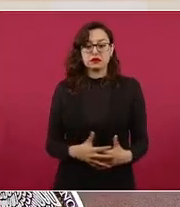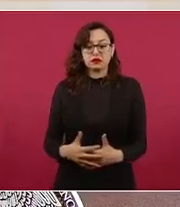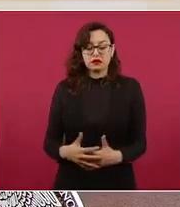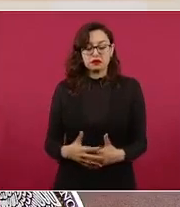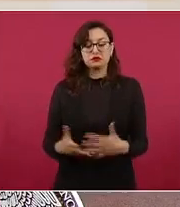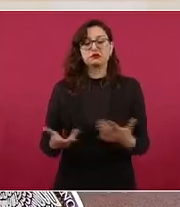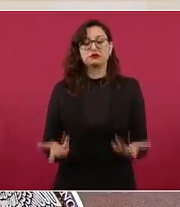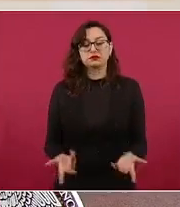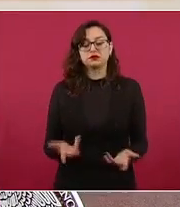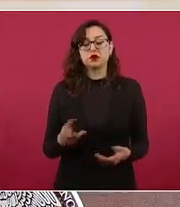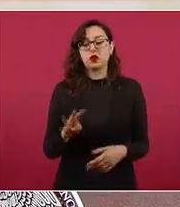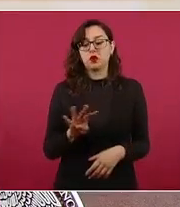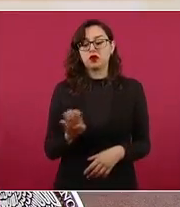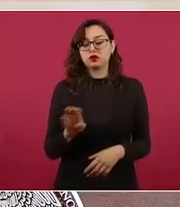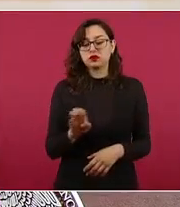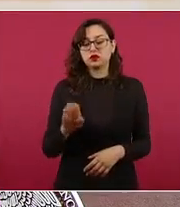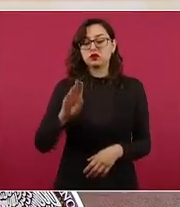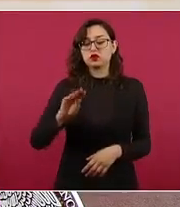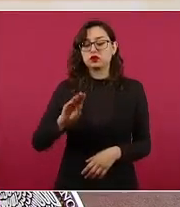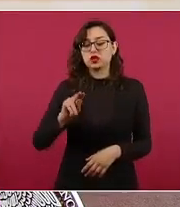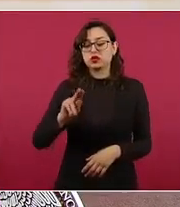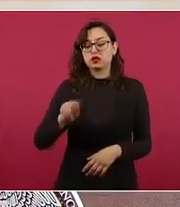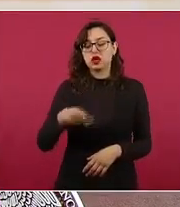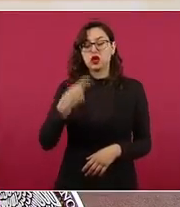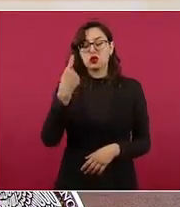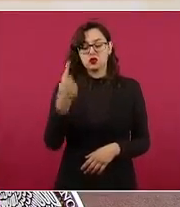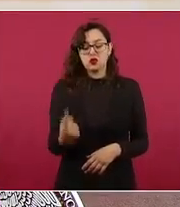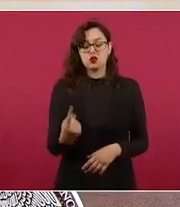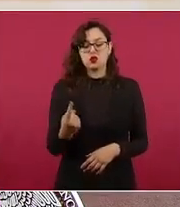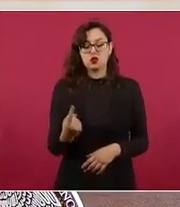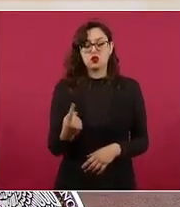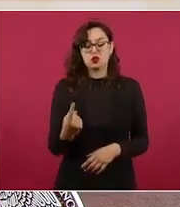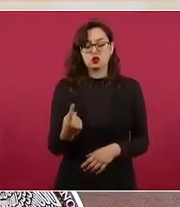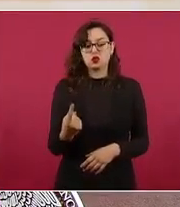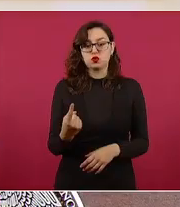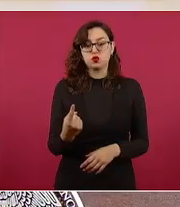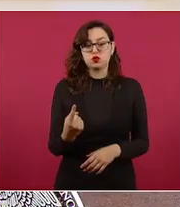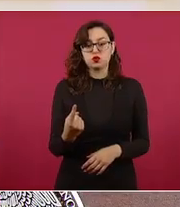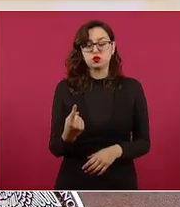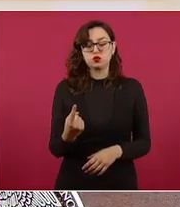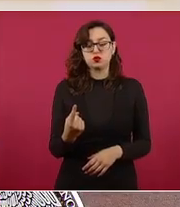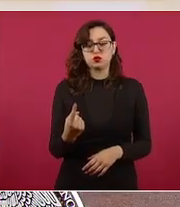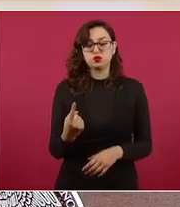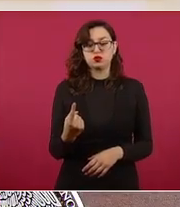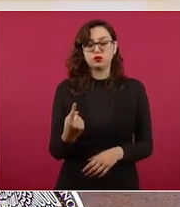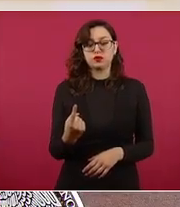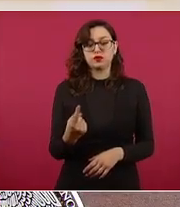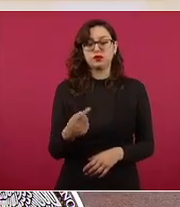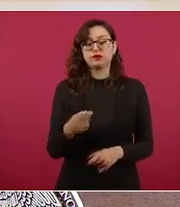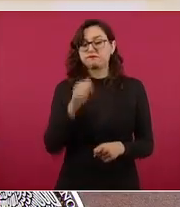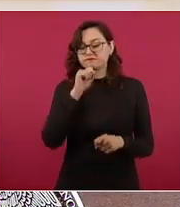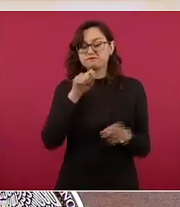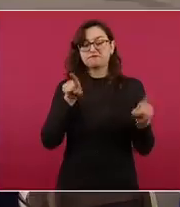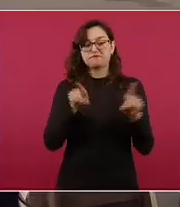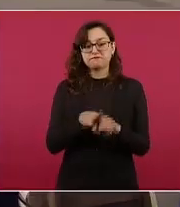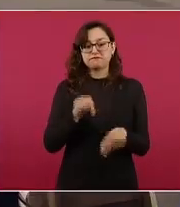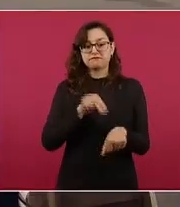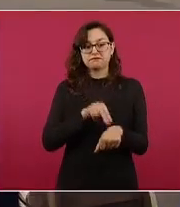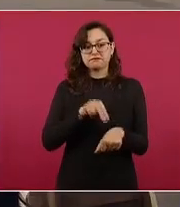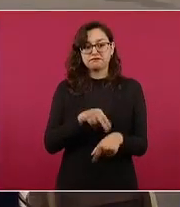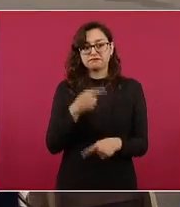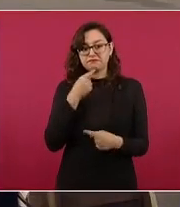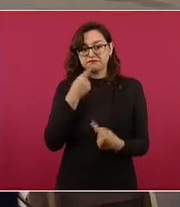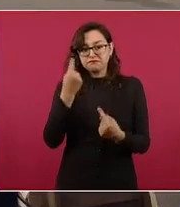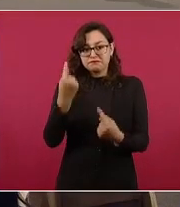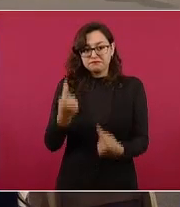481 de los mil 579 necesarios. Lo mismo en pediatría con un 27